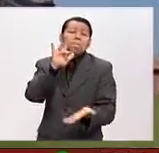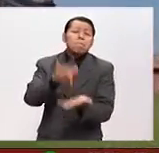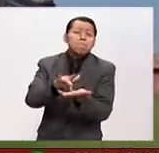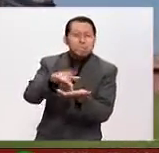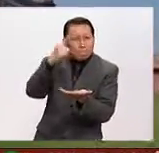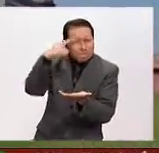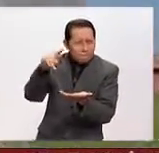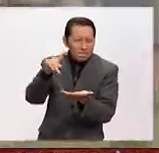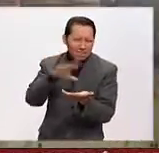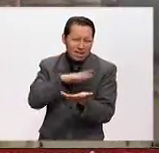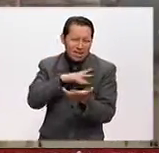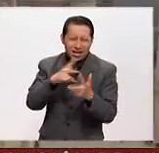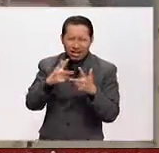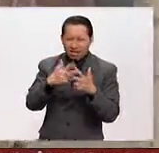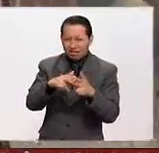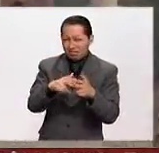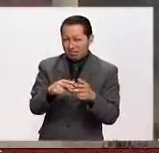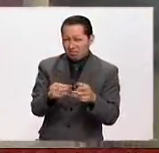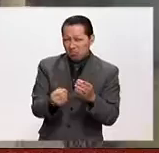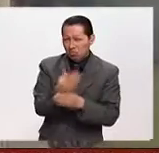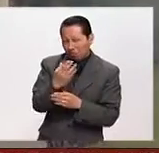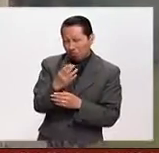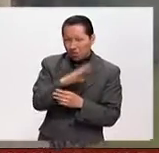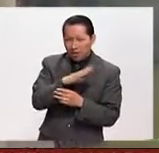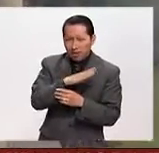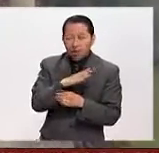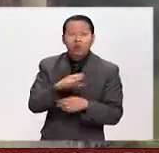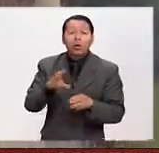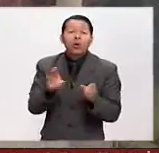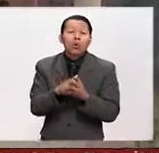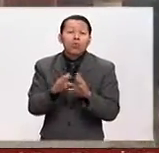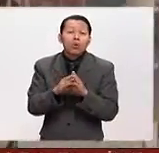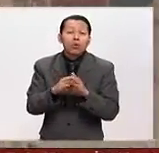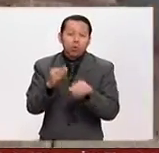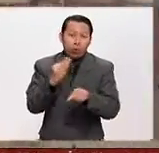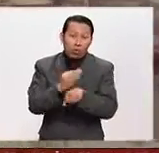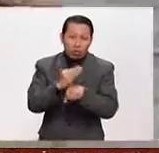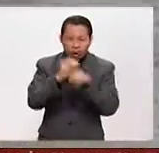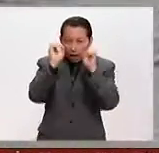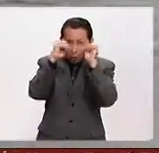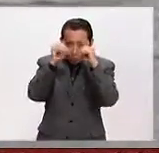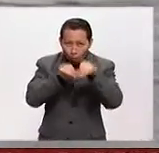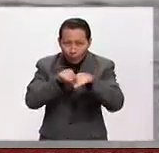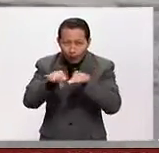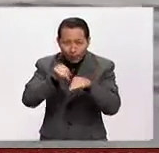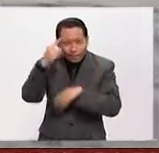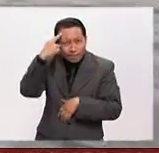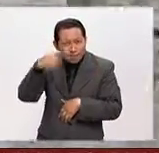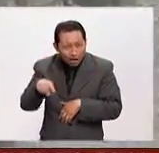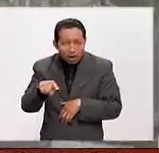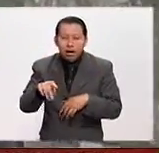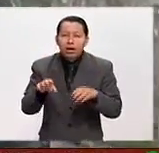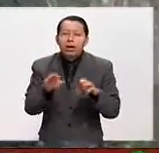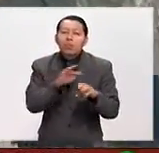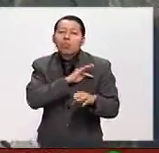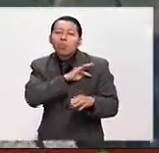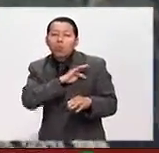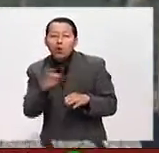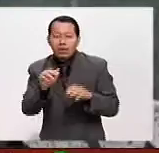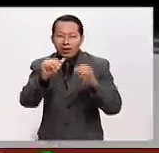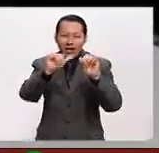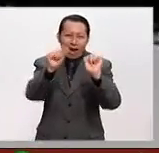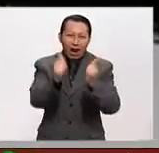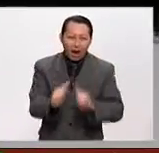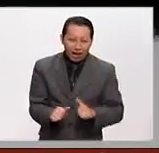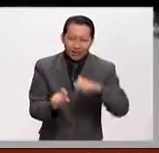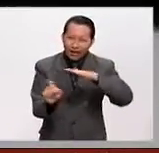de una herramienta llamada Art Recognizer en la cual está trabajando Google que pretende poder escanear las obras de arte y